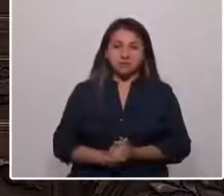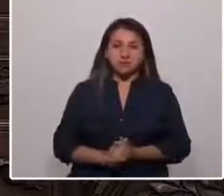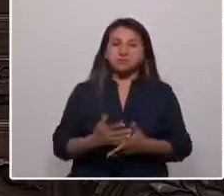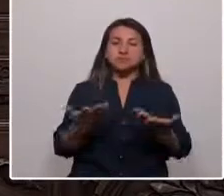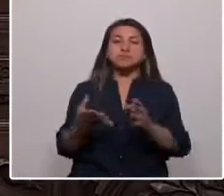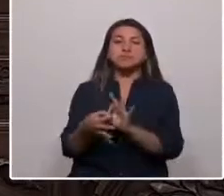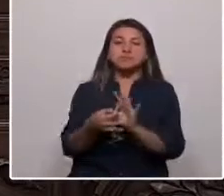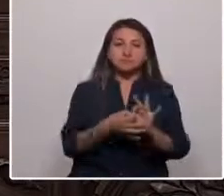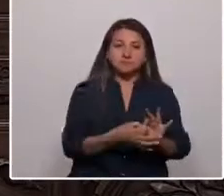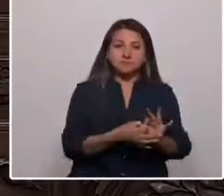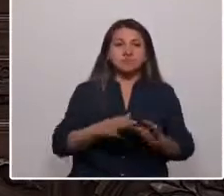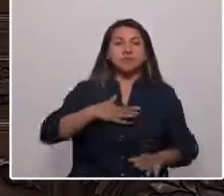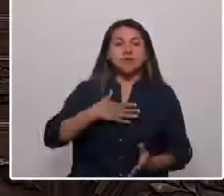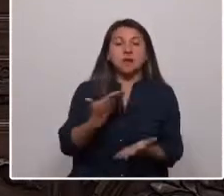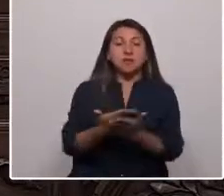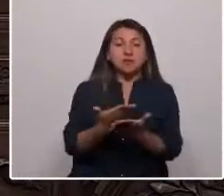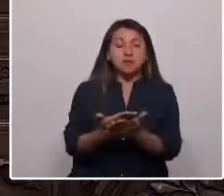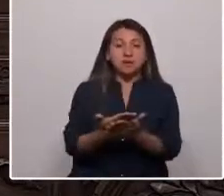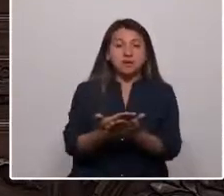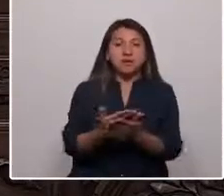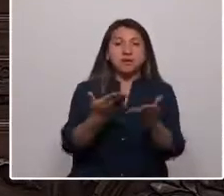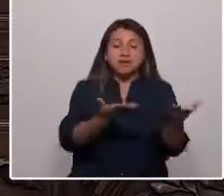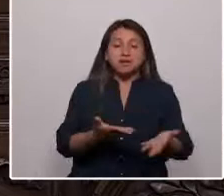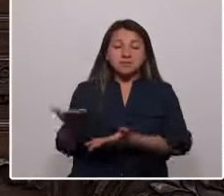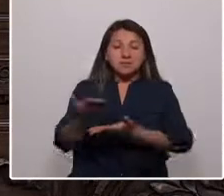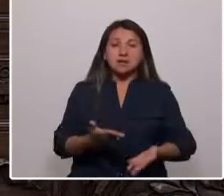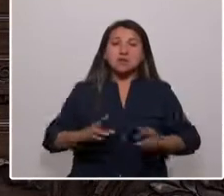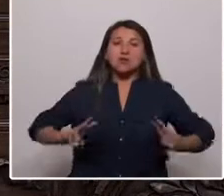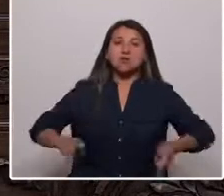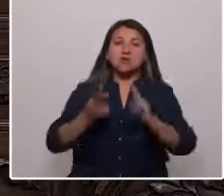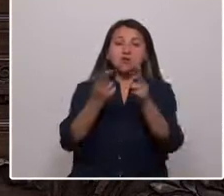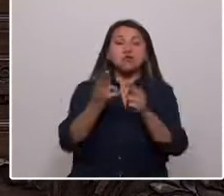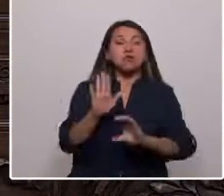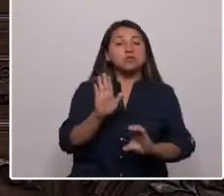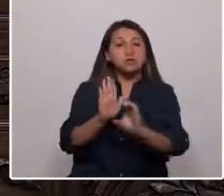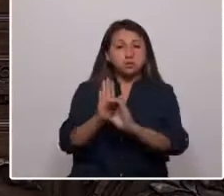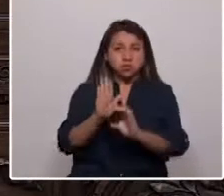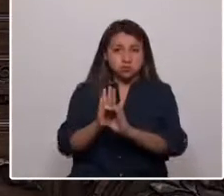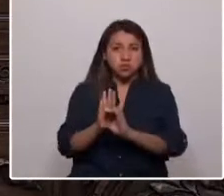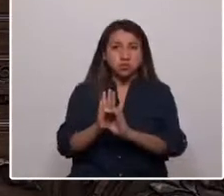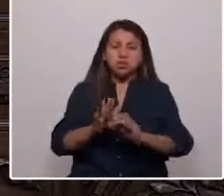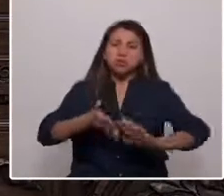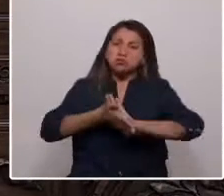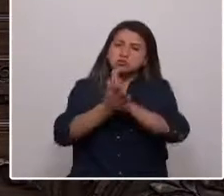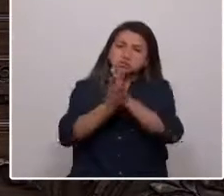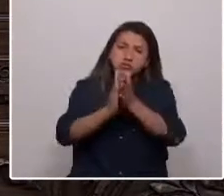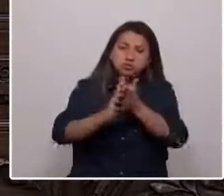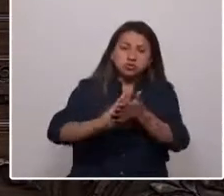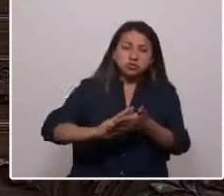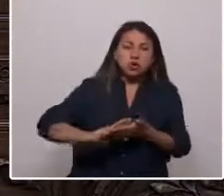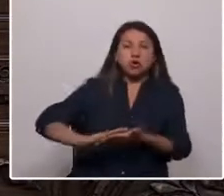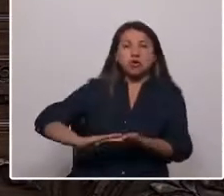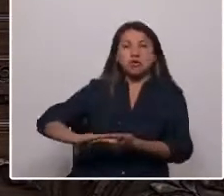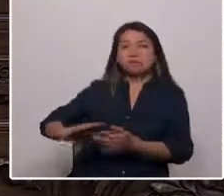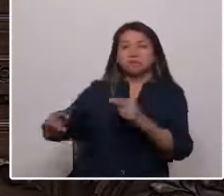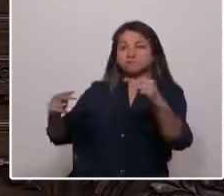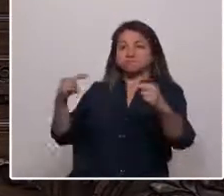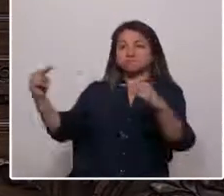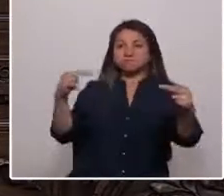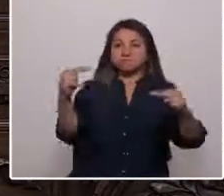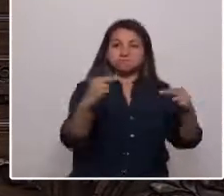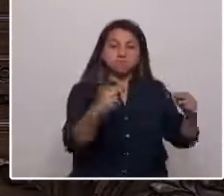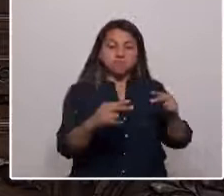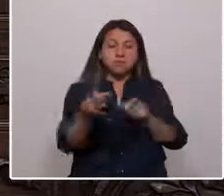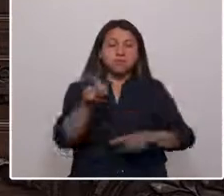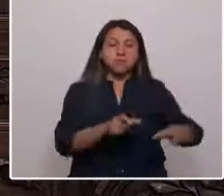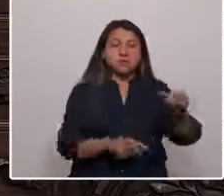eso, quiero aprovechar esta instancia para invitarlos a construir una constitución donde todas las visiones de sociedad puedan aspirar